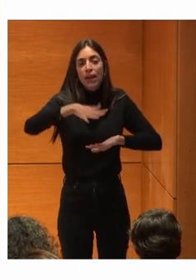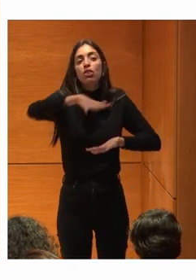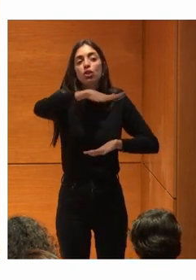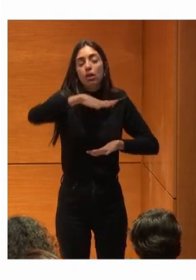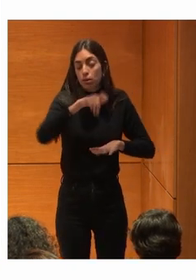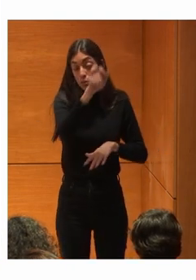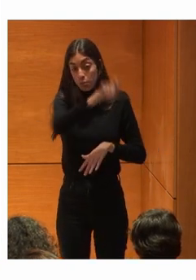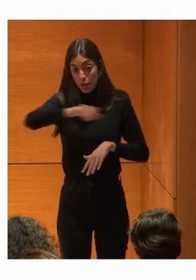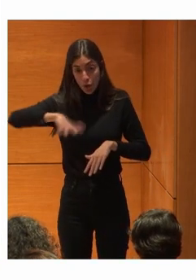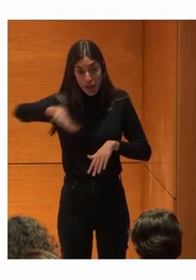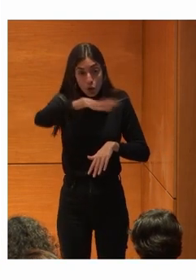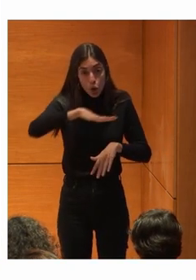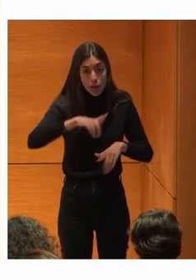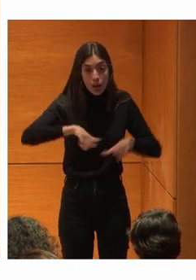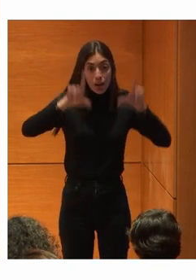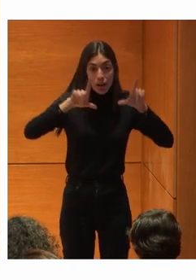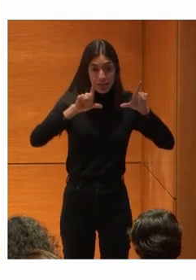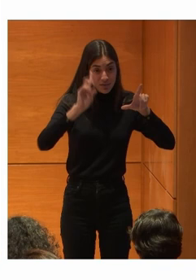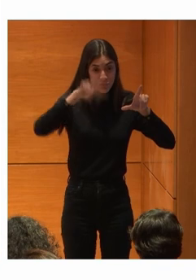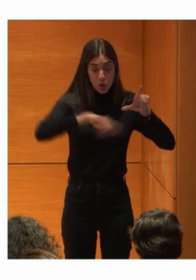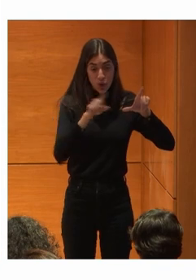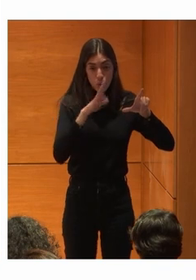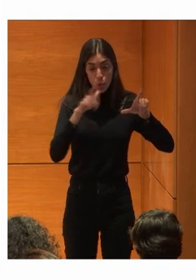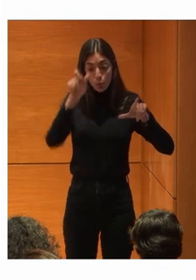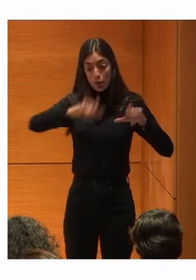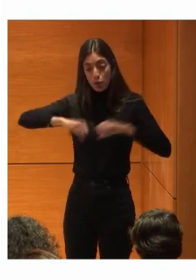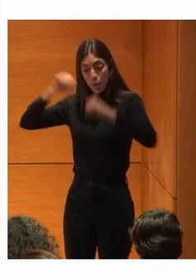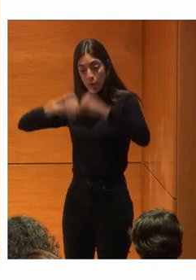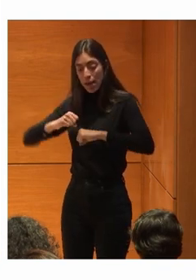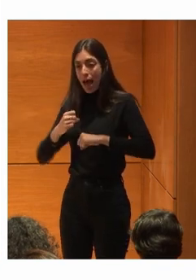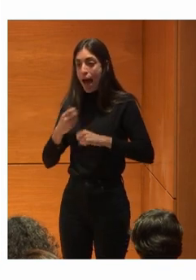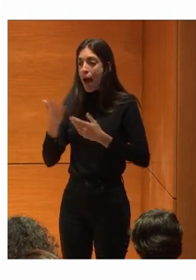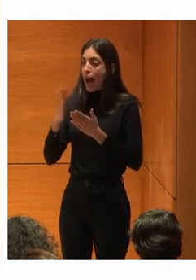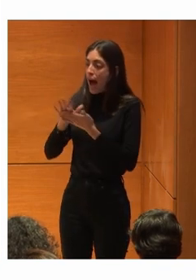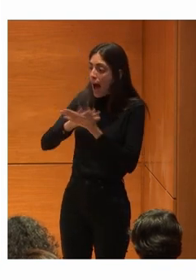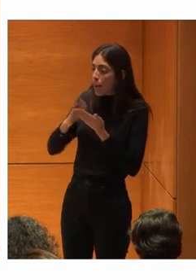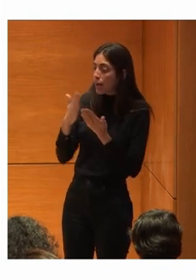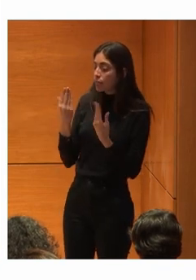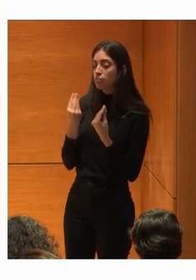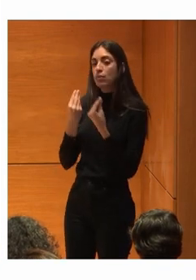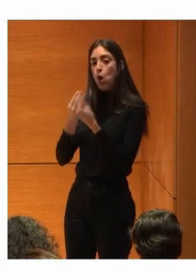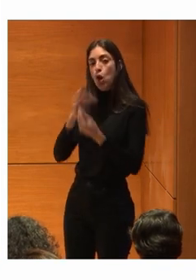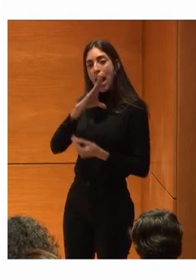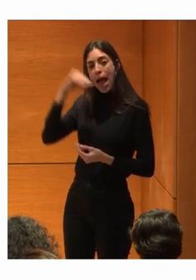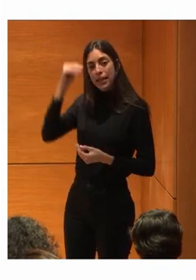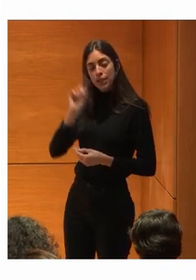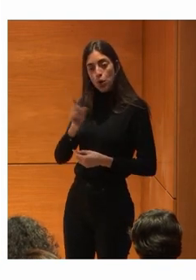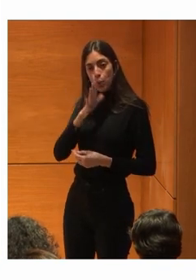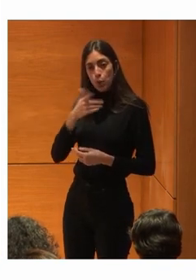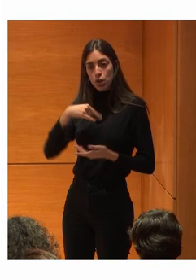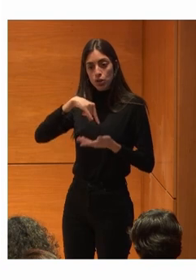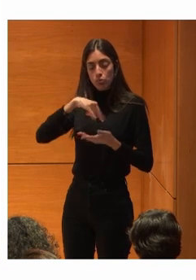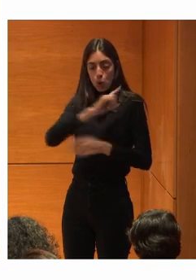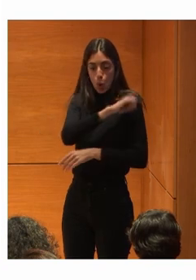Pero si Las personas mayores No estaban hablando Con Alex Tenían una solución Y el curso rojo Le estaba